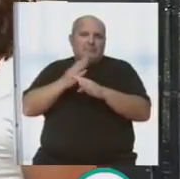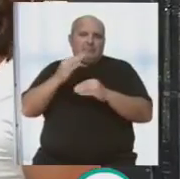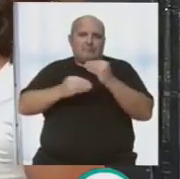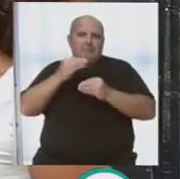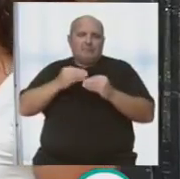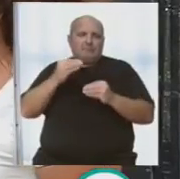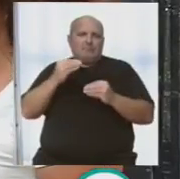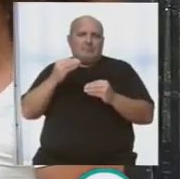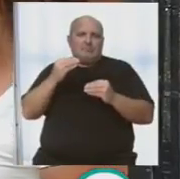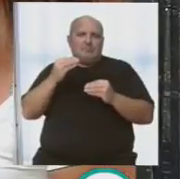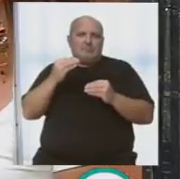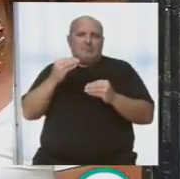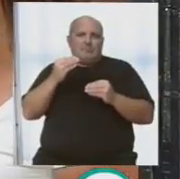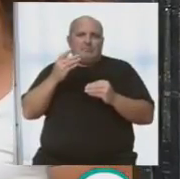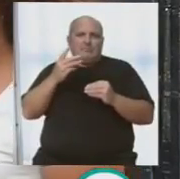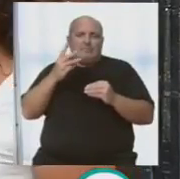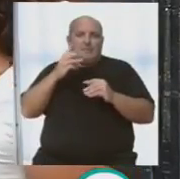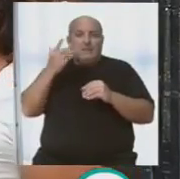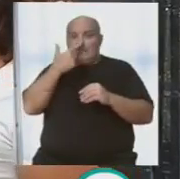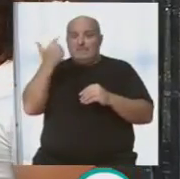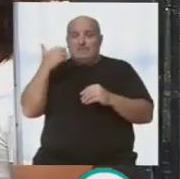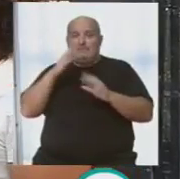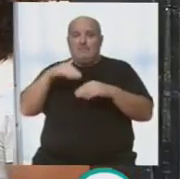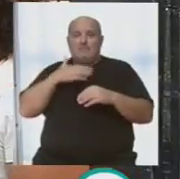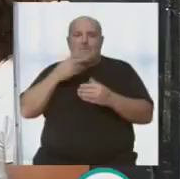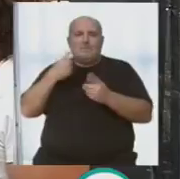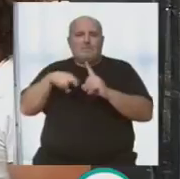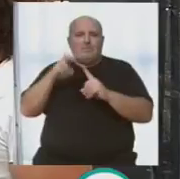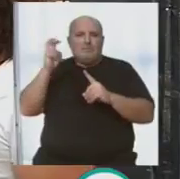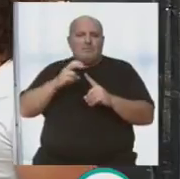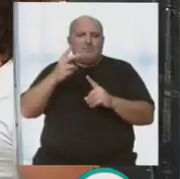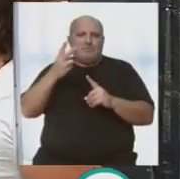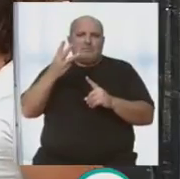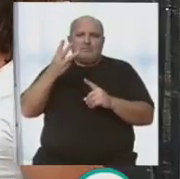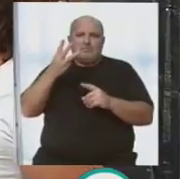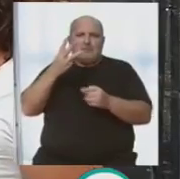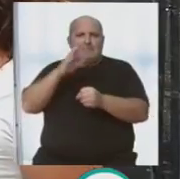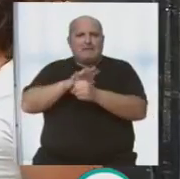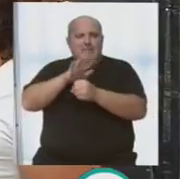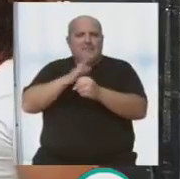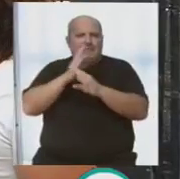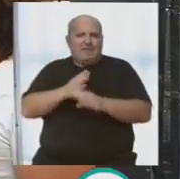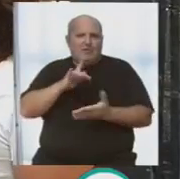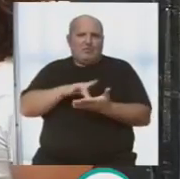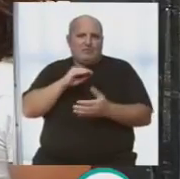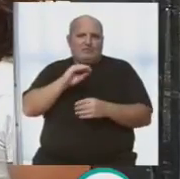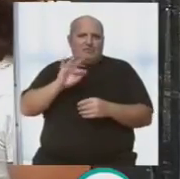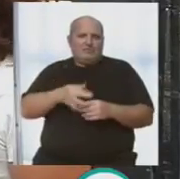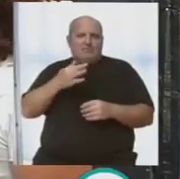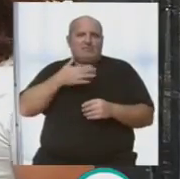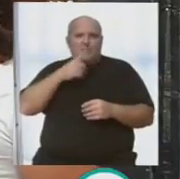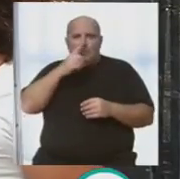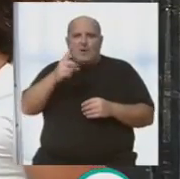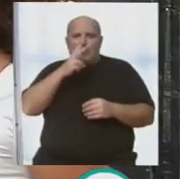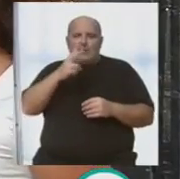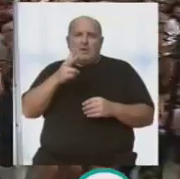incomprensiblemente. Este último año no sabe, y además volvemos a tener ya tres martes de carnaval, que también tuvimos un año o dos,